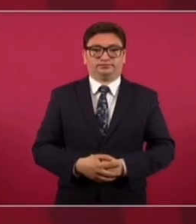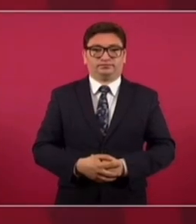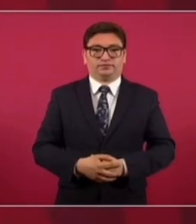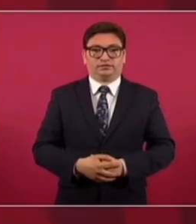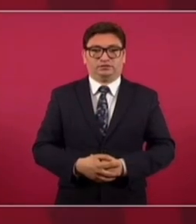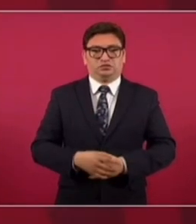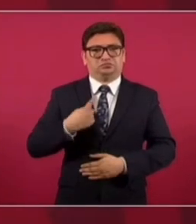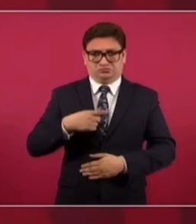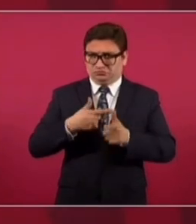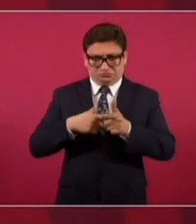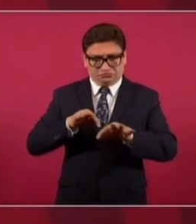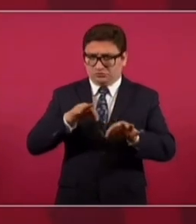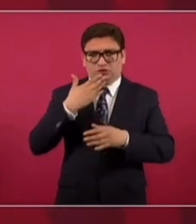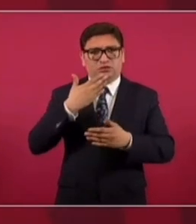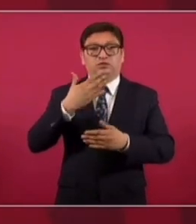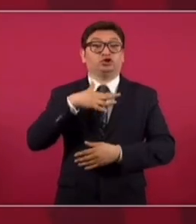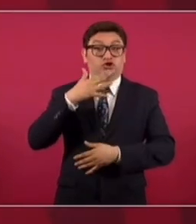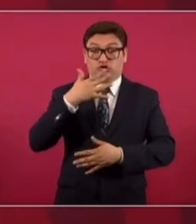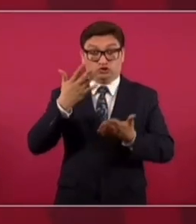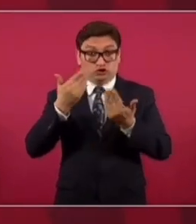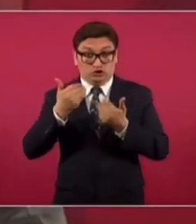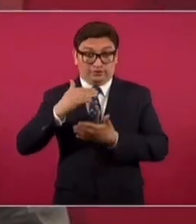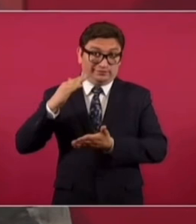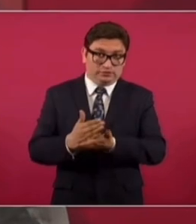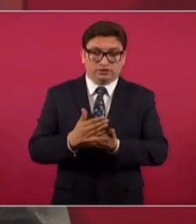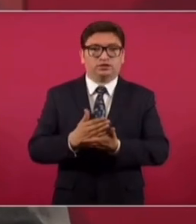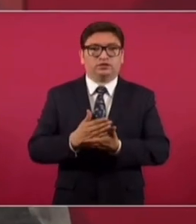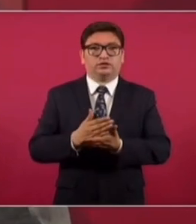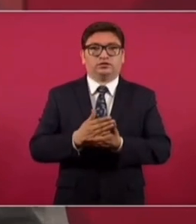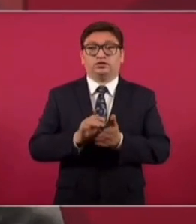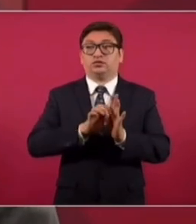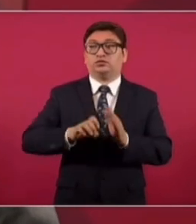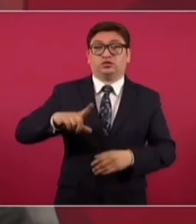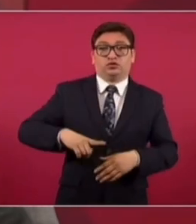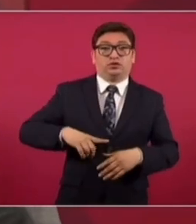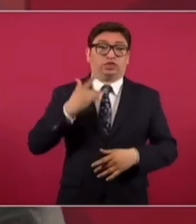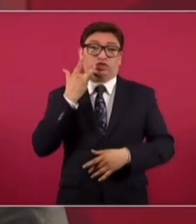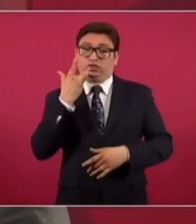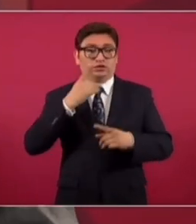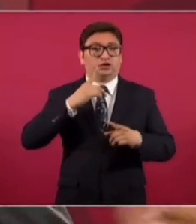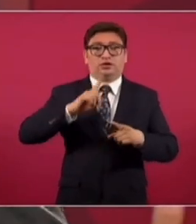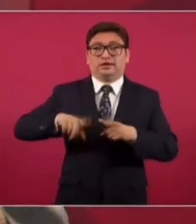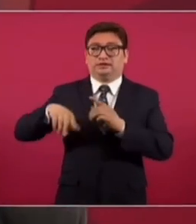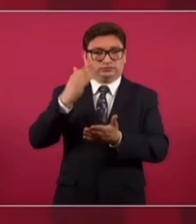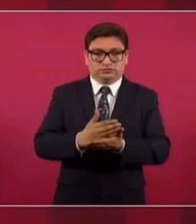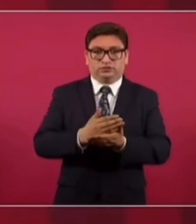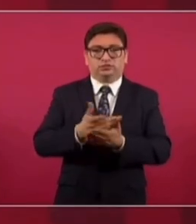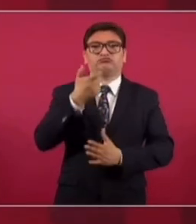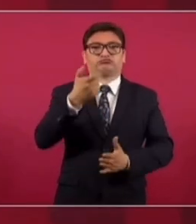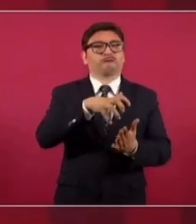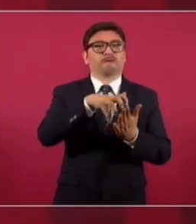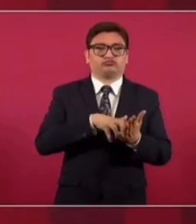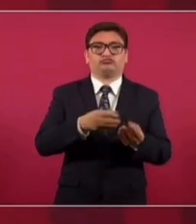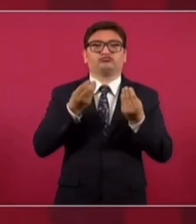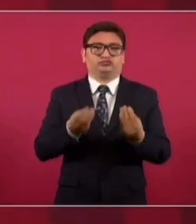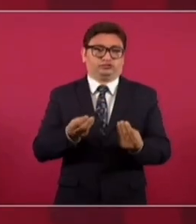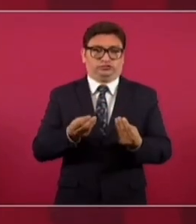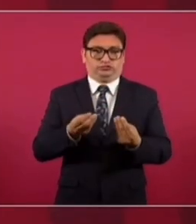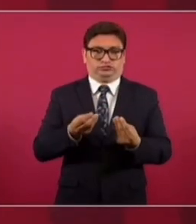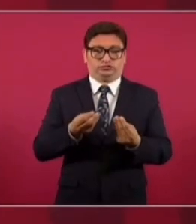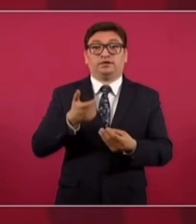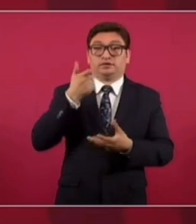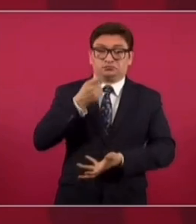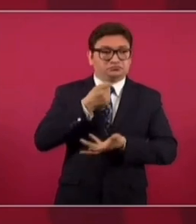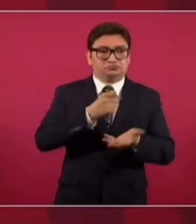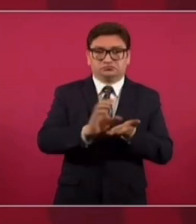La fórmula ha funcionado muy bien. Si no hay corrupción, si no hay lujos en el gobierno, se ahorra muchísimo. Y el